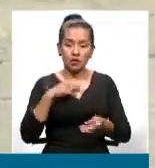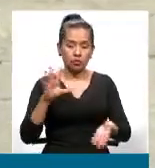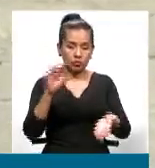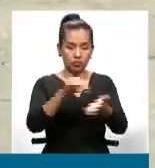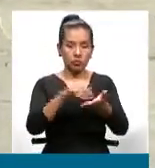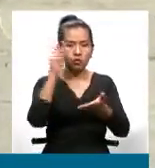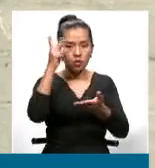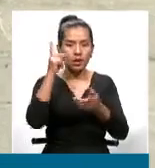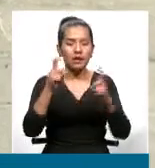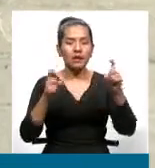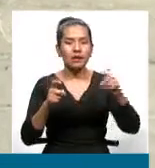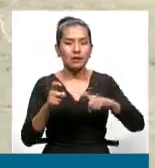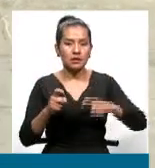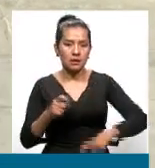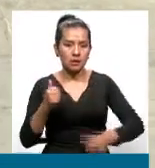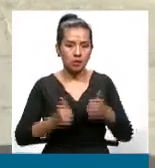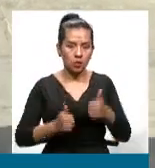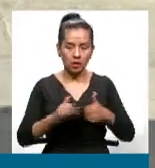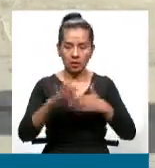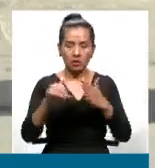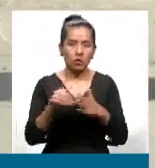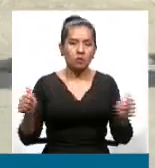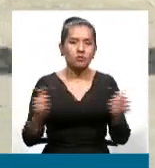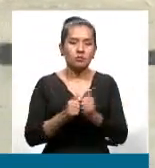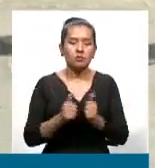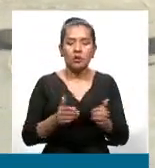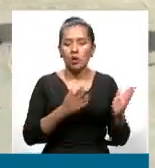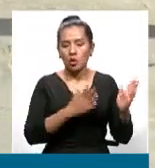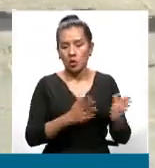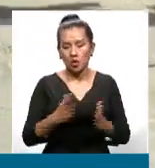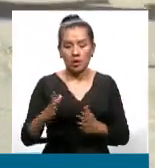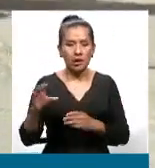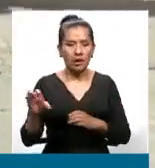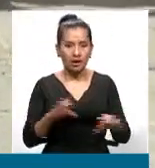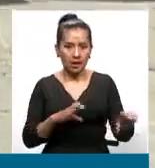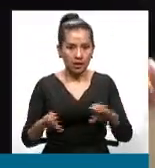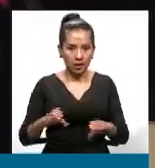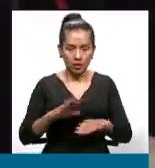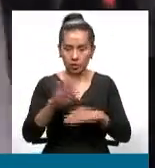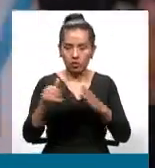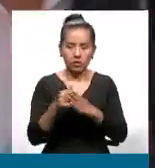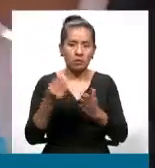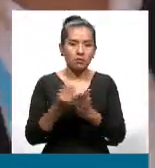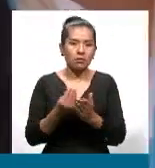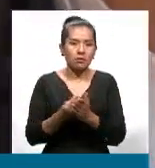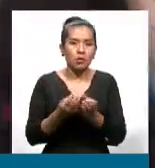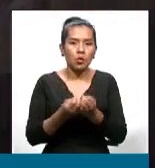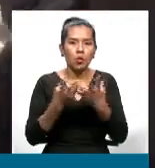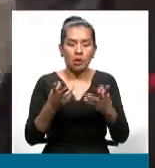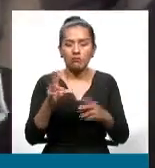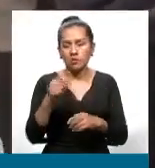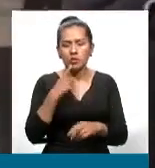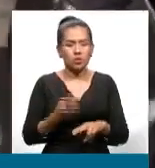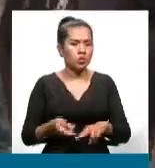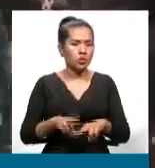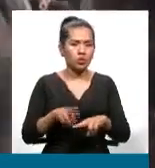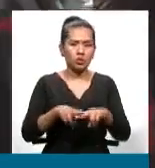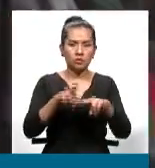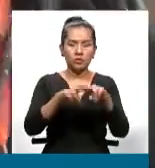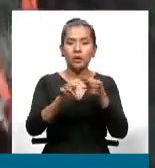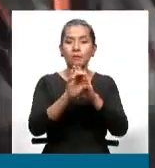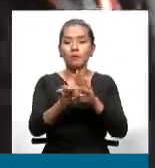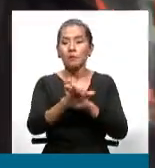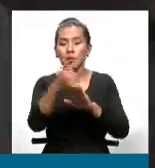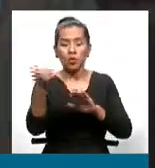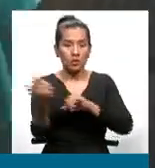políticas necesarias conjuntamente con el órgano ejecutivo para que los precios no se incrementen. En otros países,